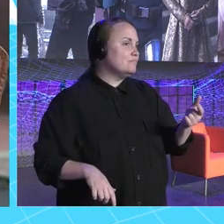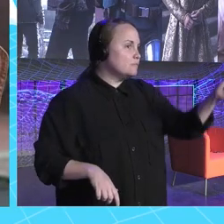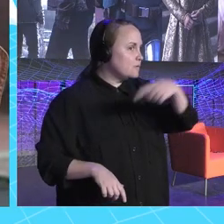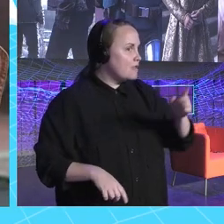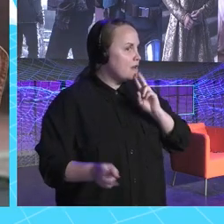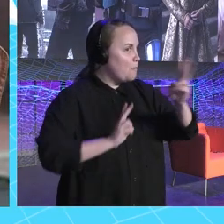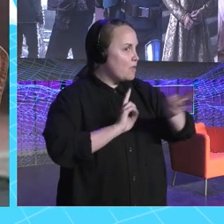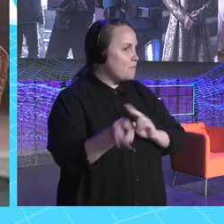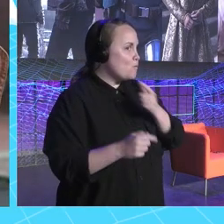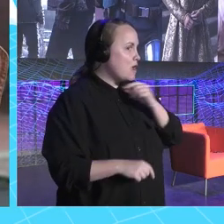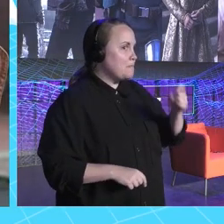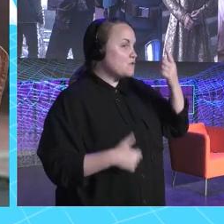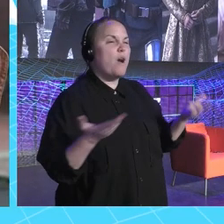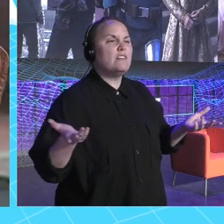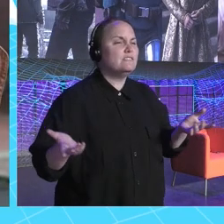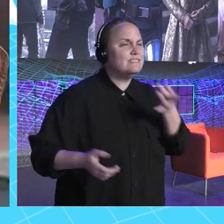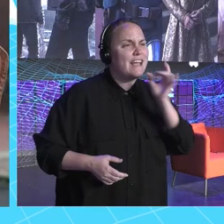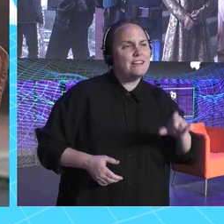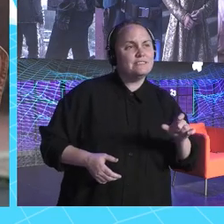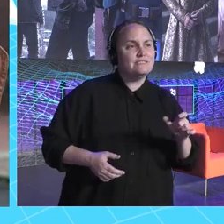Chicos. ¿Quién?